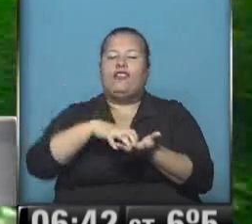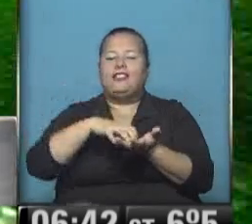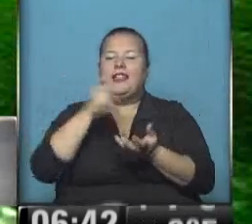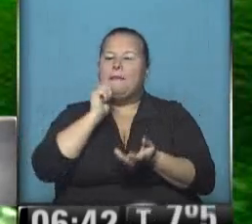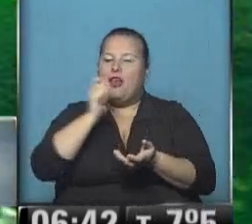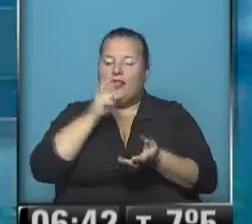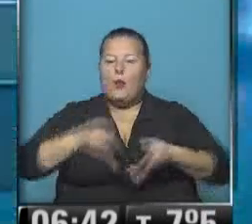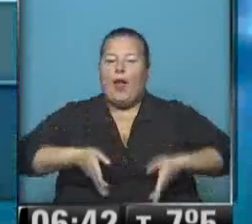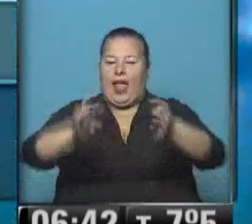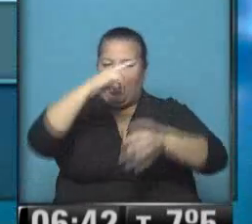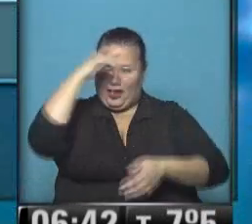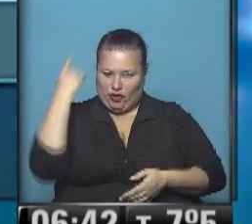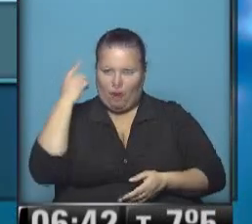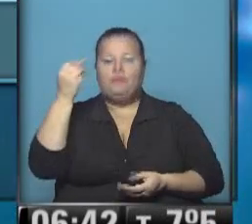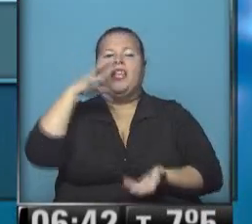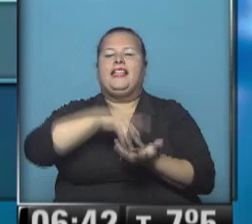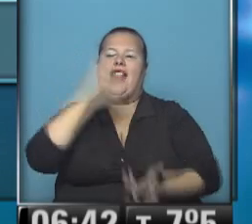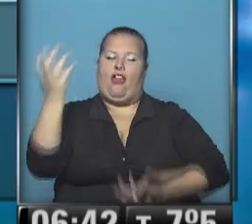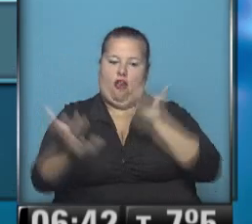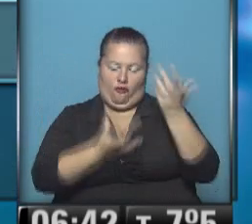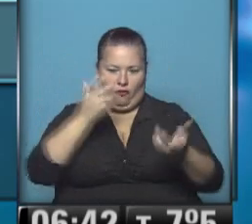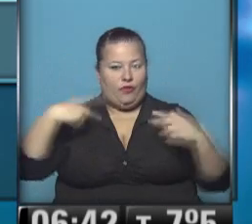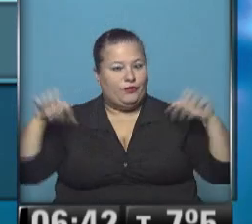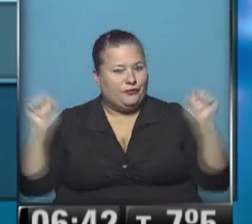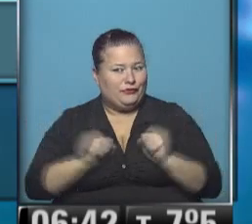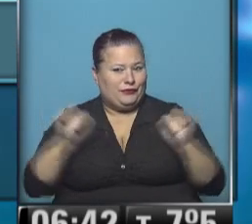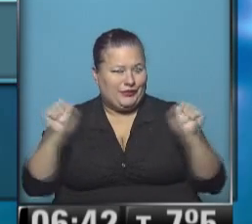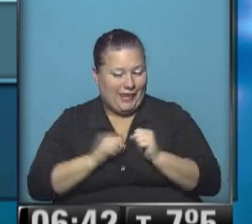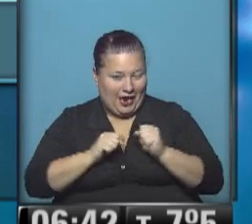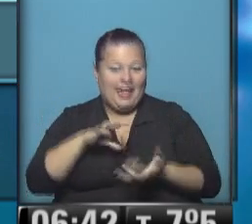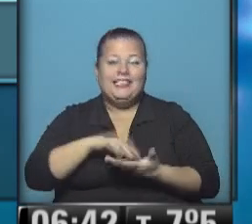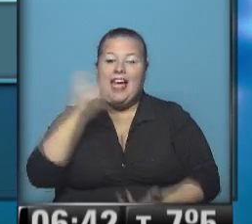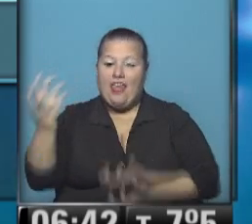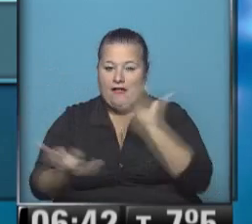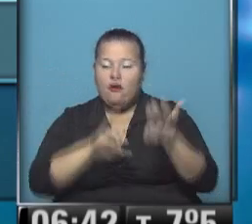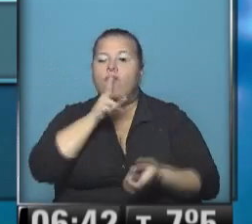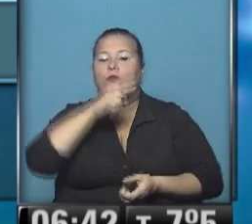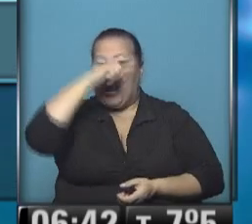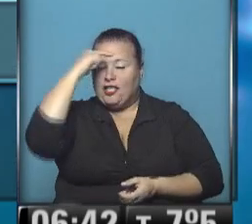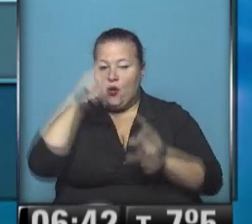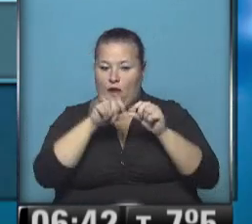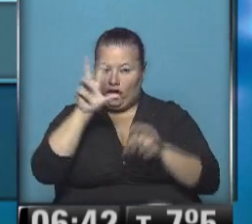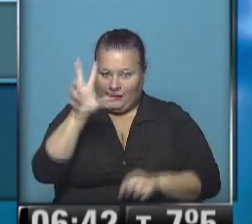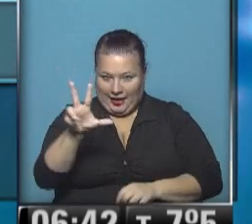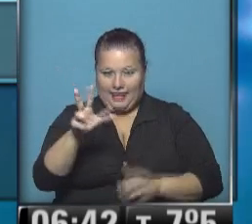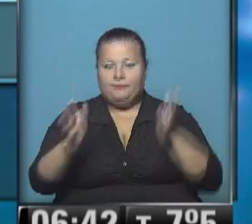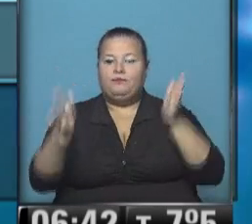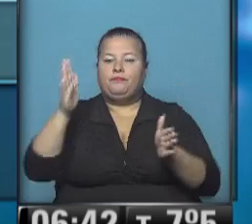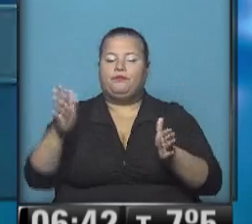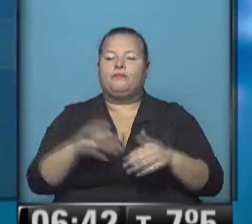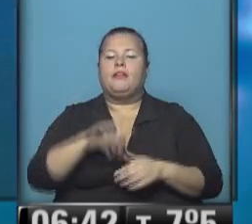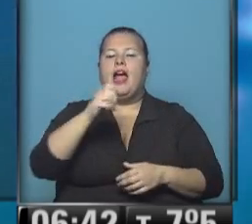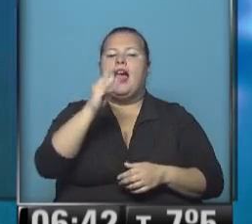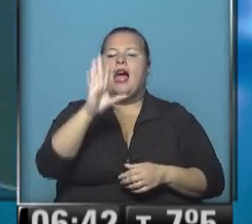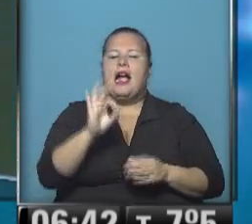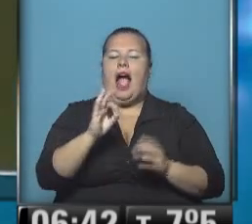Nacional. Nos vamos a Tierra del Fuego, así, ¡qué frío, qué frío! Tierra del Fuego, Ruta Nacional número 3. Tramo Cabo Espíritu